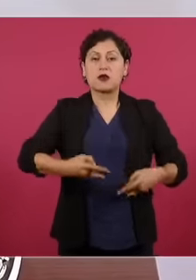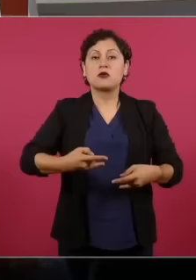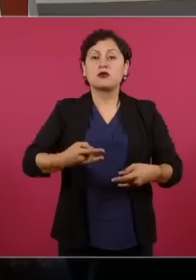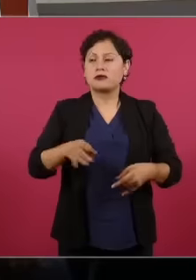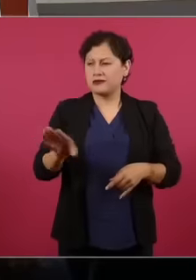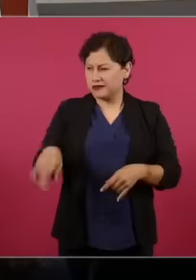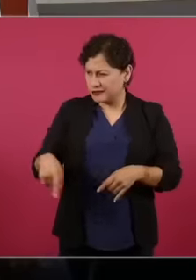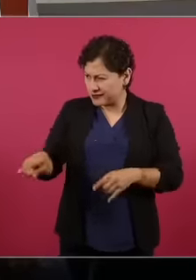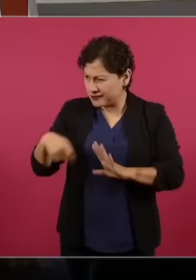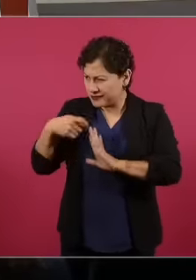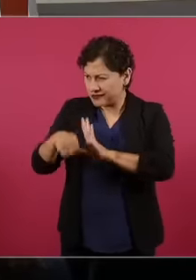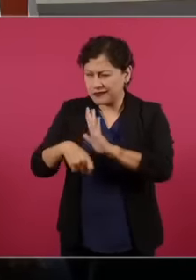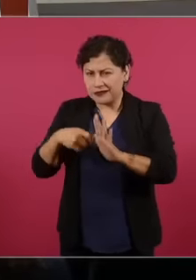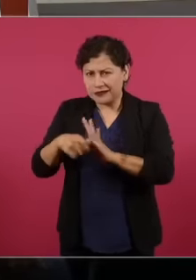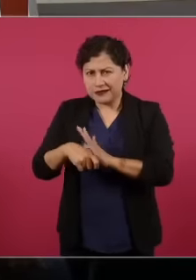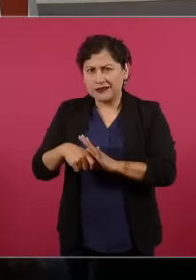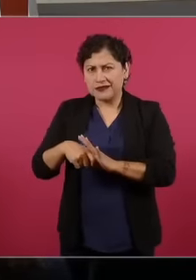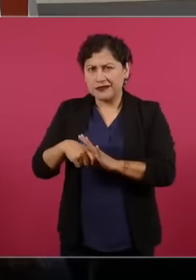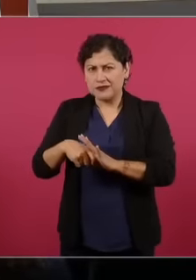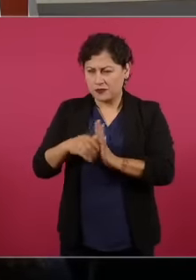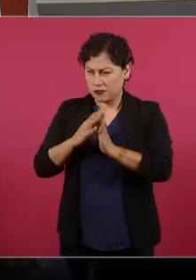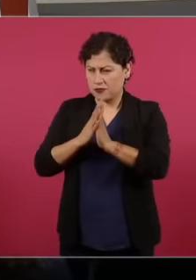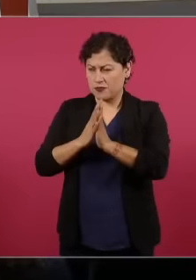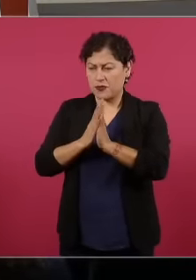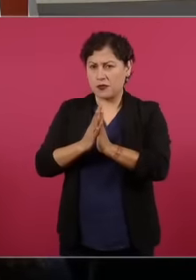le pregunto a la gente